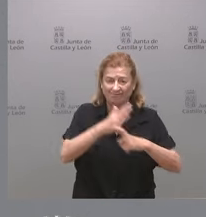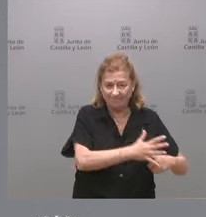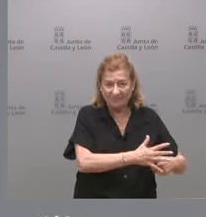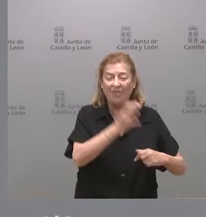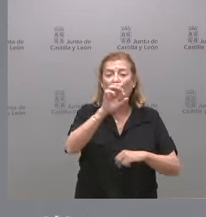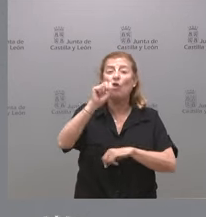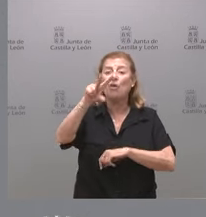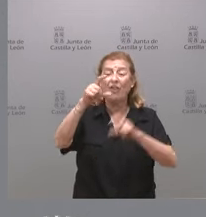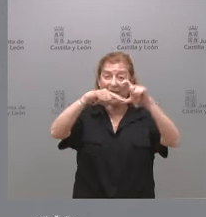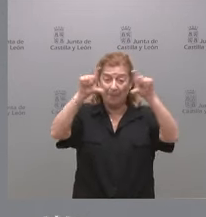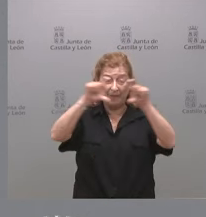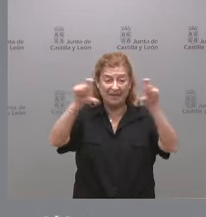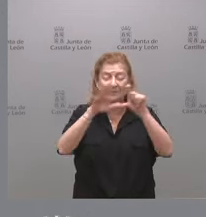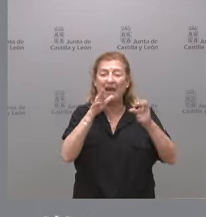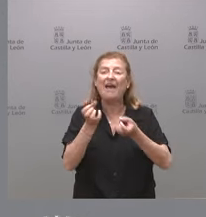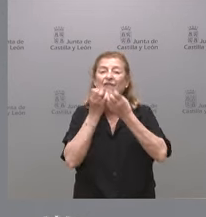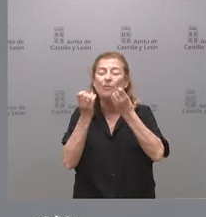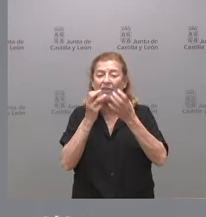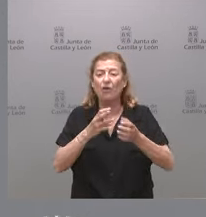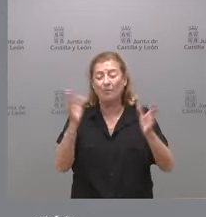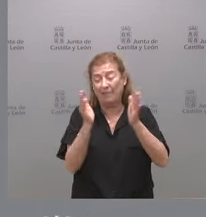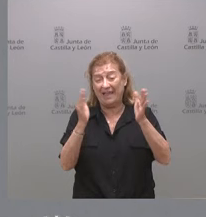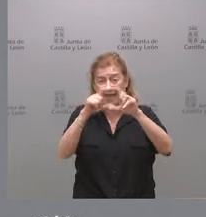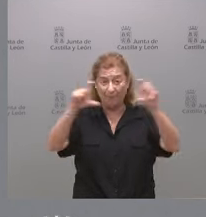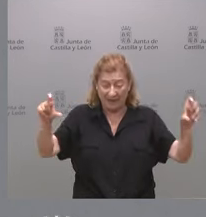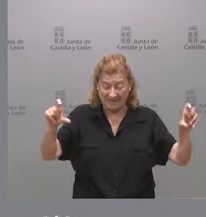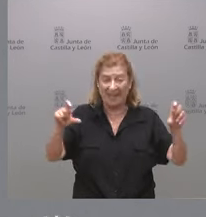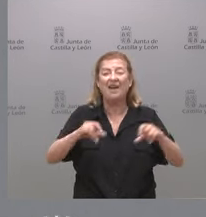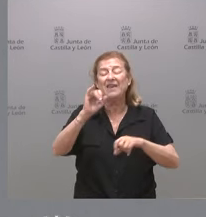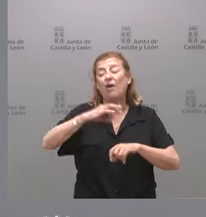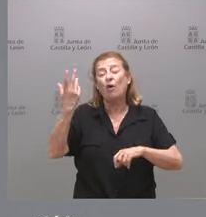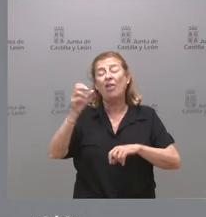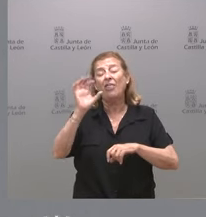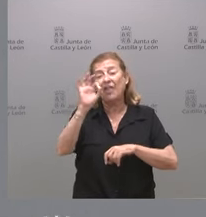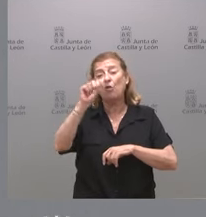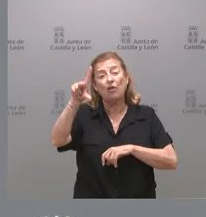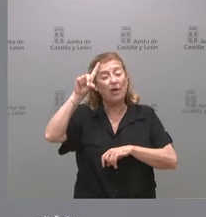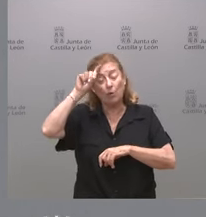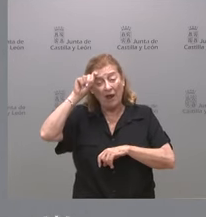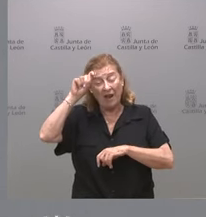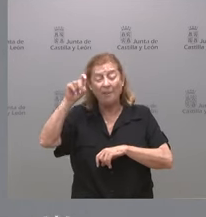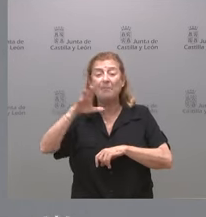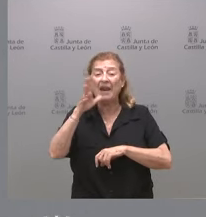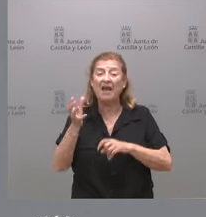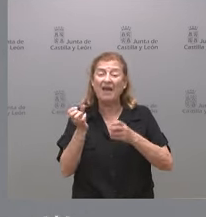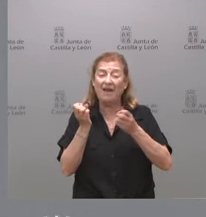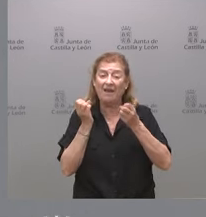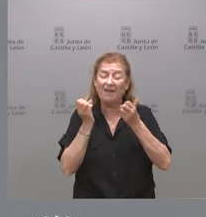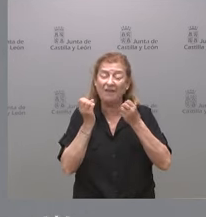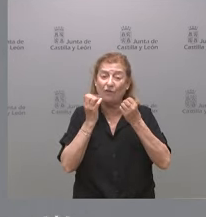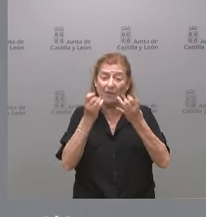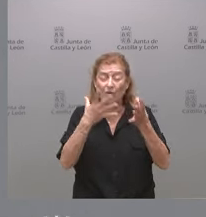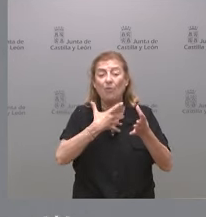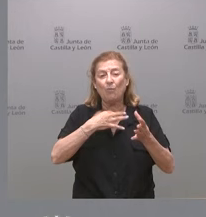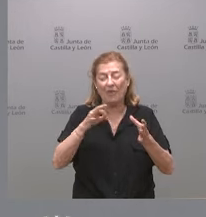el 012 empresas para información de pymes y microempresas y el 012 rural para que se